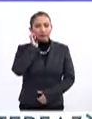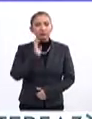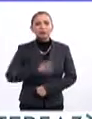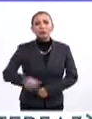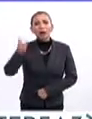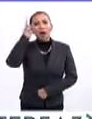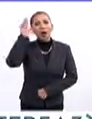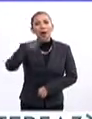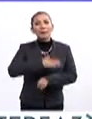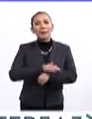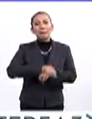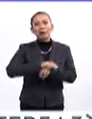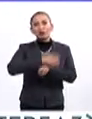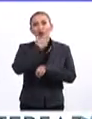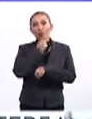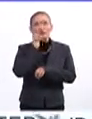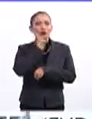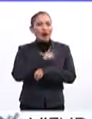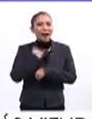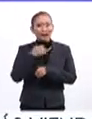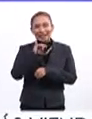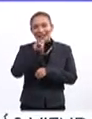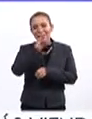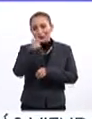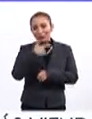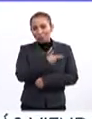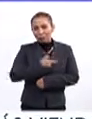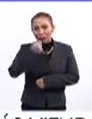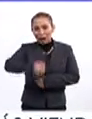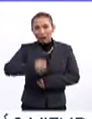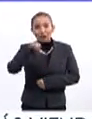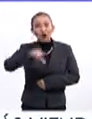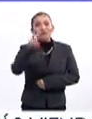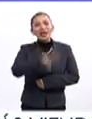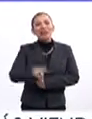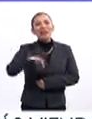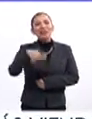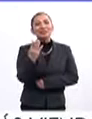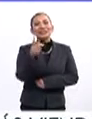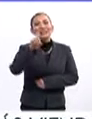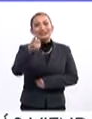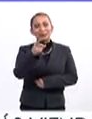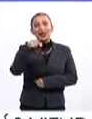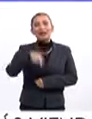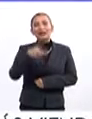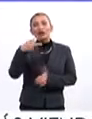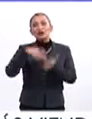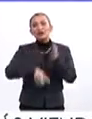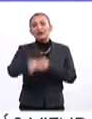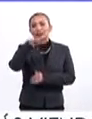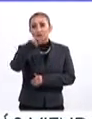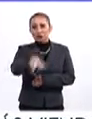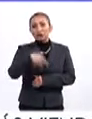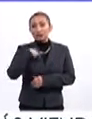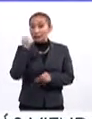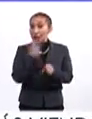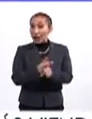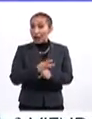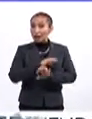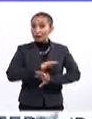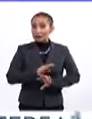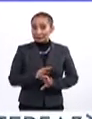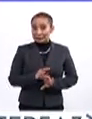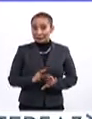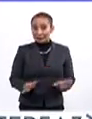Hola, tal amigos y amigas de Interfaz? Es un verdadero gusto saludarlos este viernes 14 de diciembre del 2018. Muy tempranito,